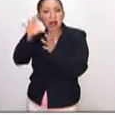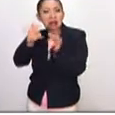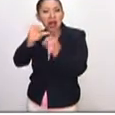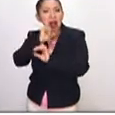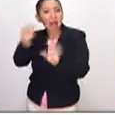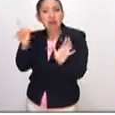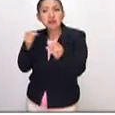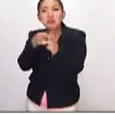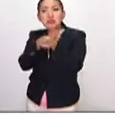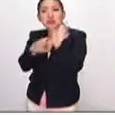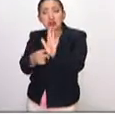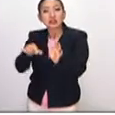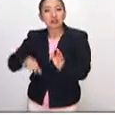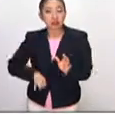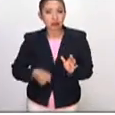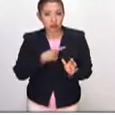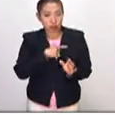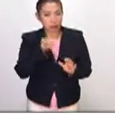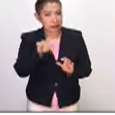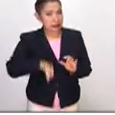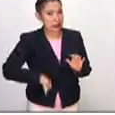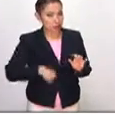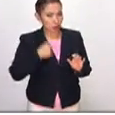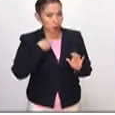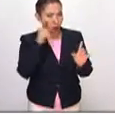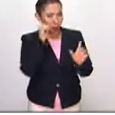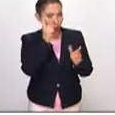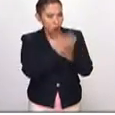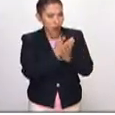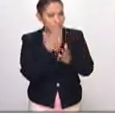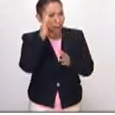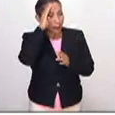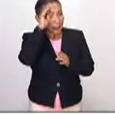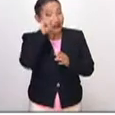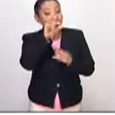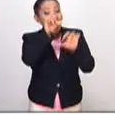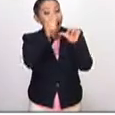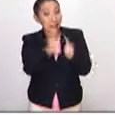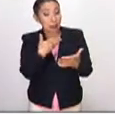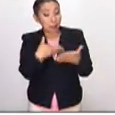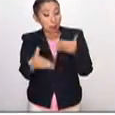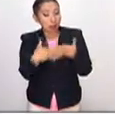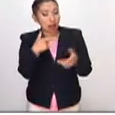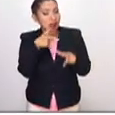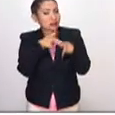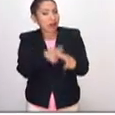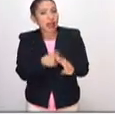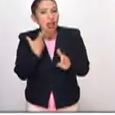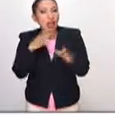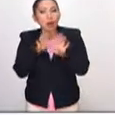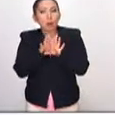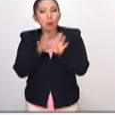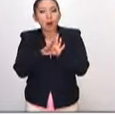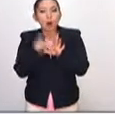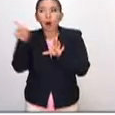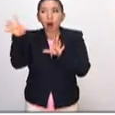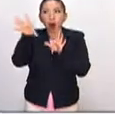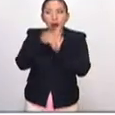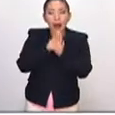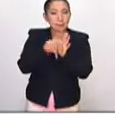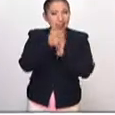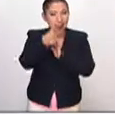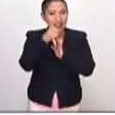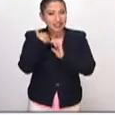Es muy interesante lo que dices porque yo me atrevería incluso a pensar que el arte contemporáneo sigue echando mano de estos conceptos. Estos grandes